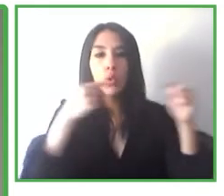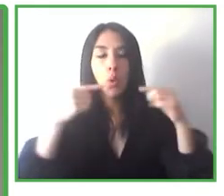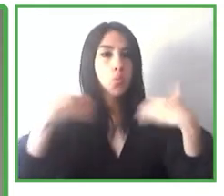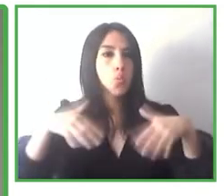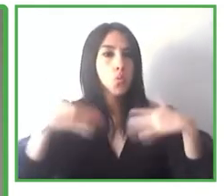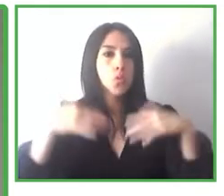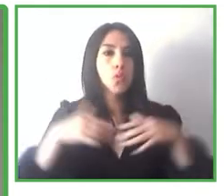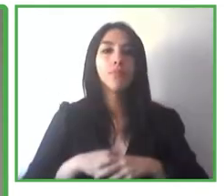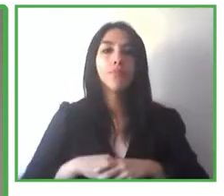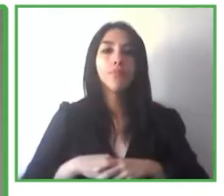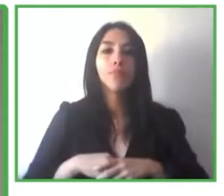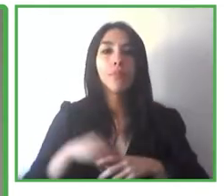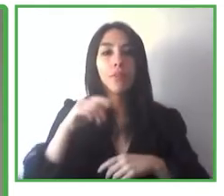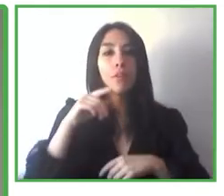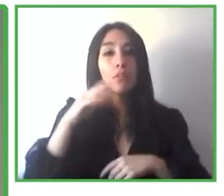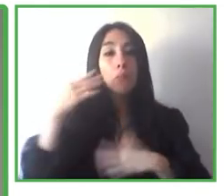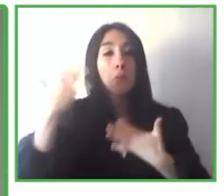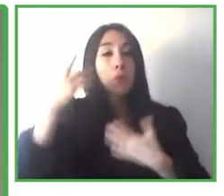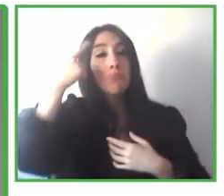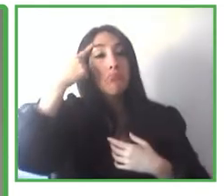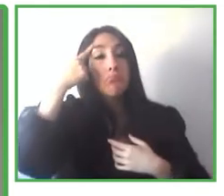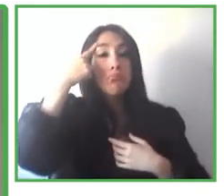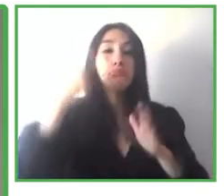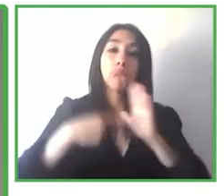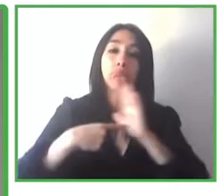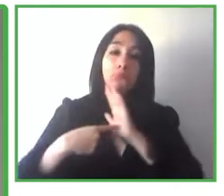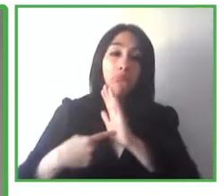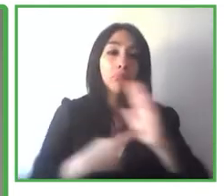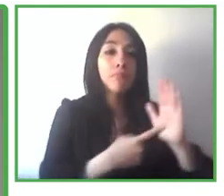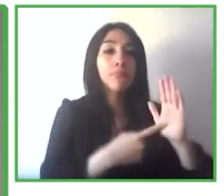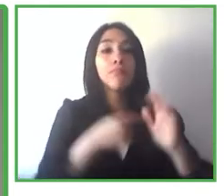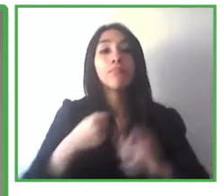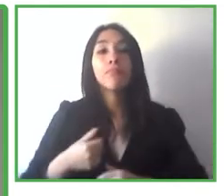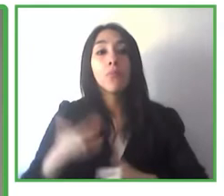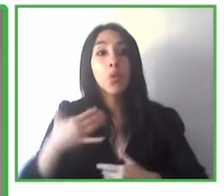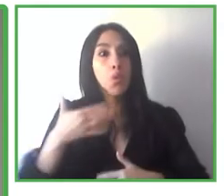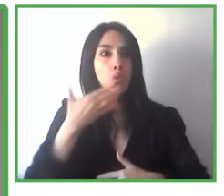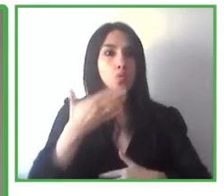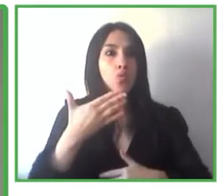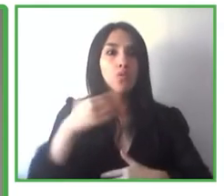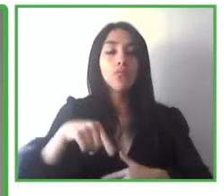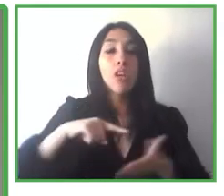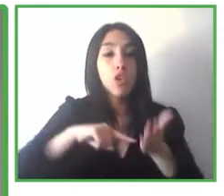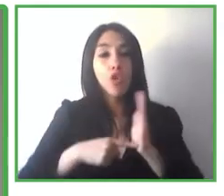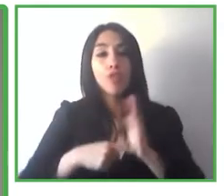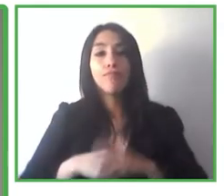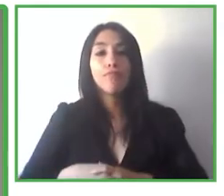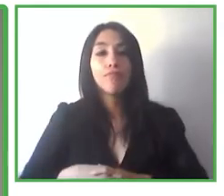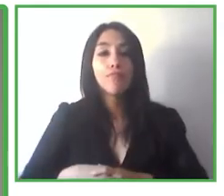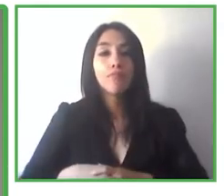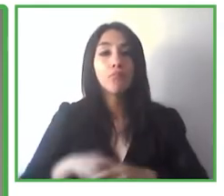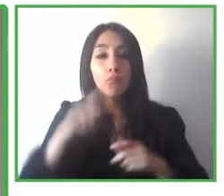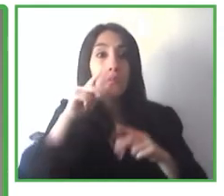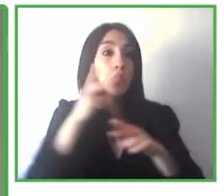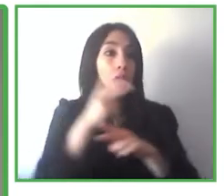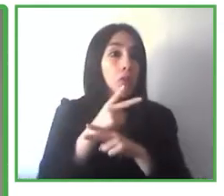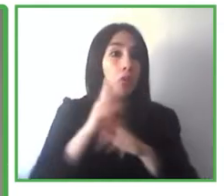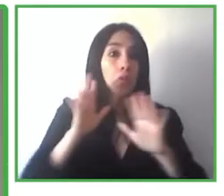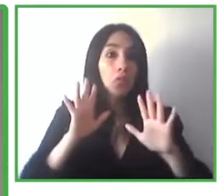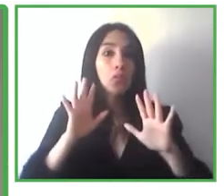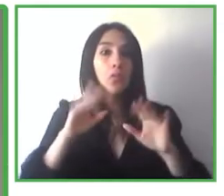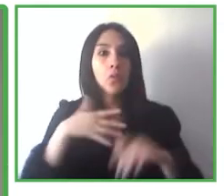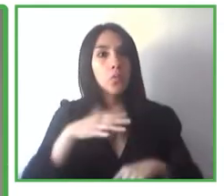holística sobre cómo estas tecnologías de vanguardia realmente están ayudando, están contribuyendo,